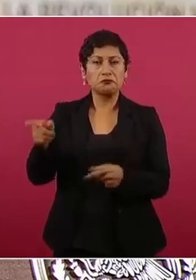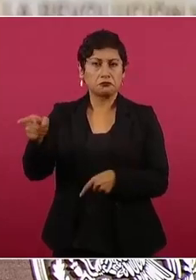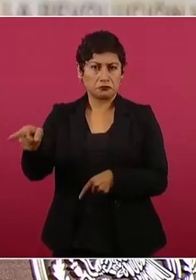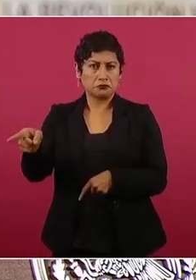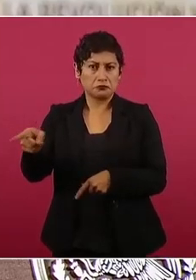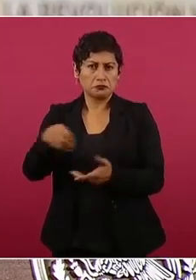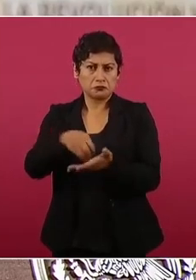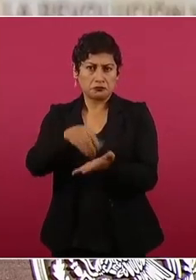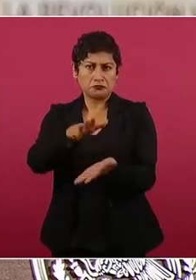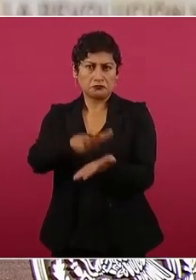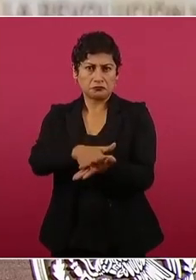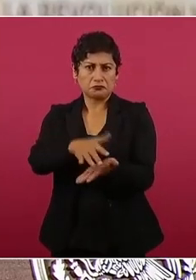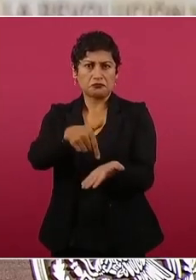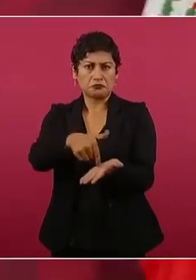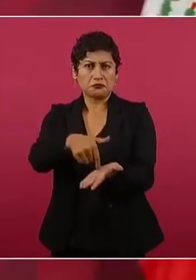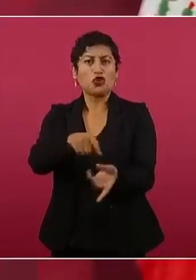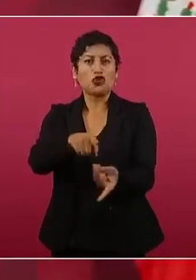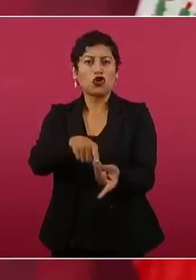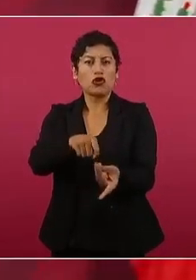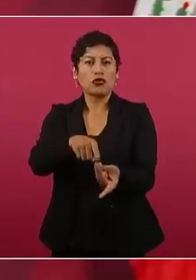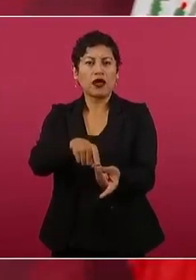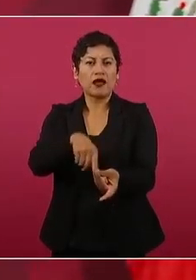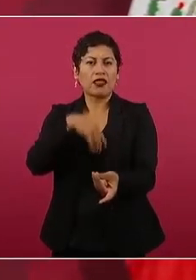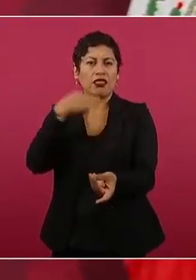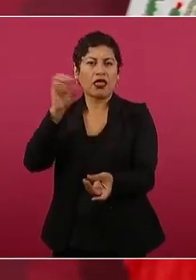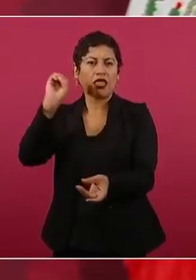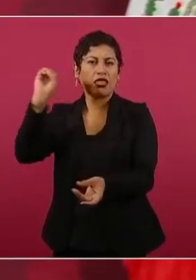historia, pero al basurero de la historia.